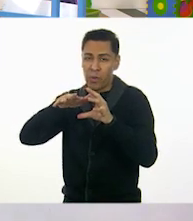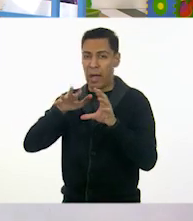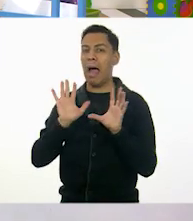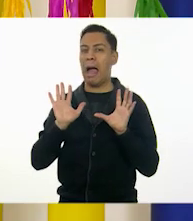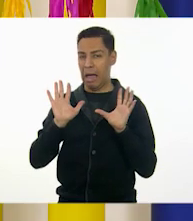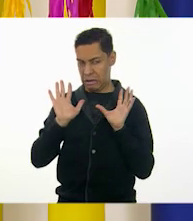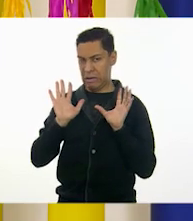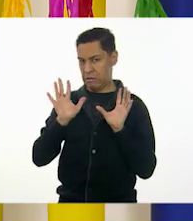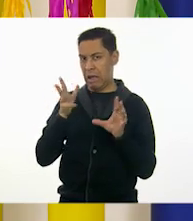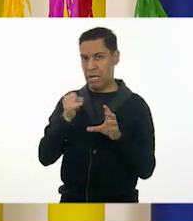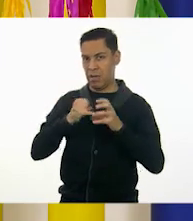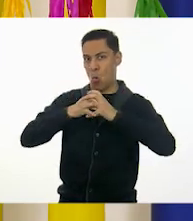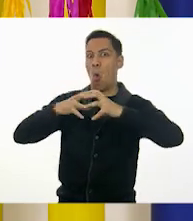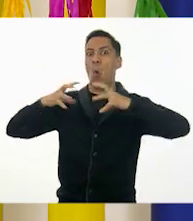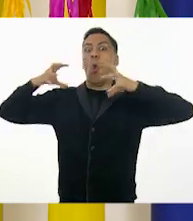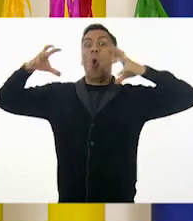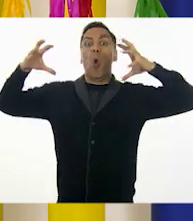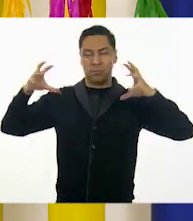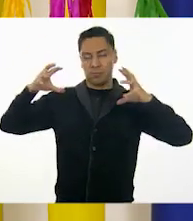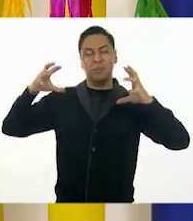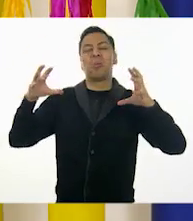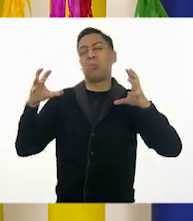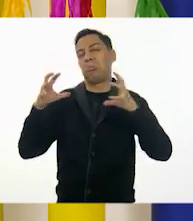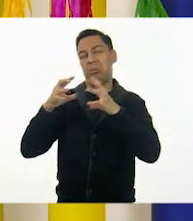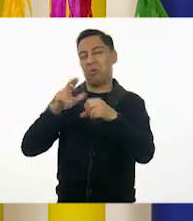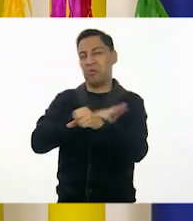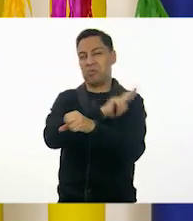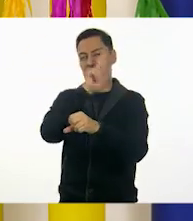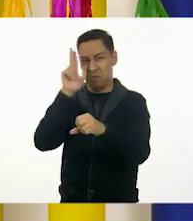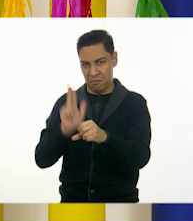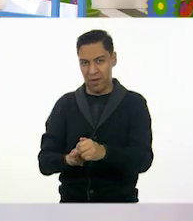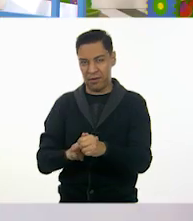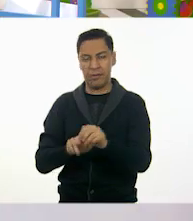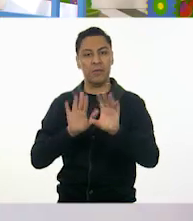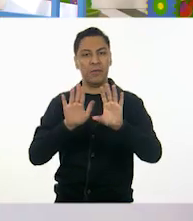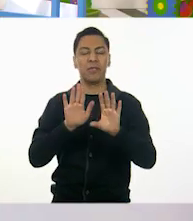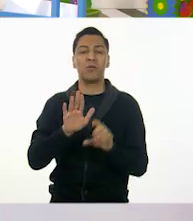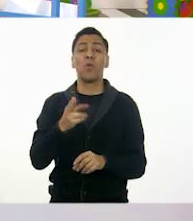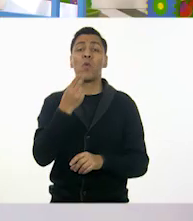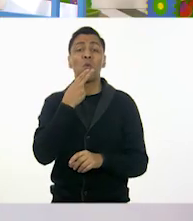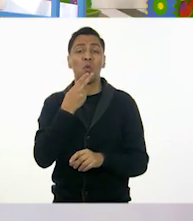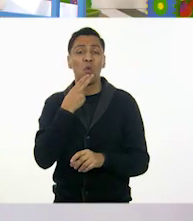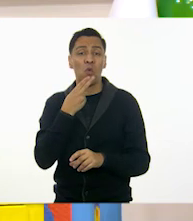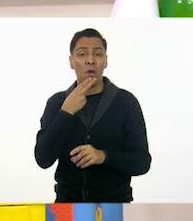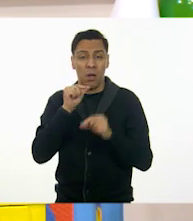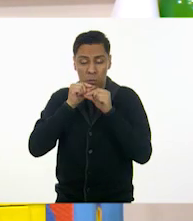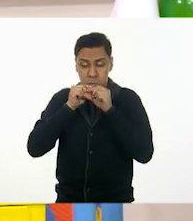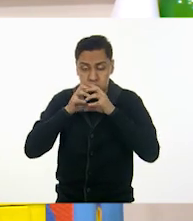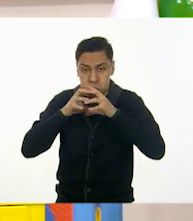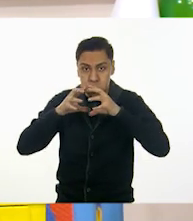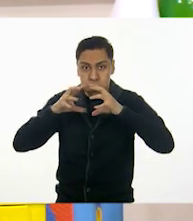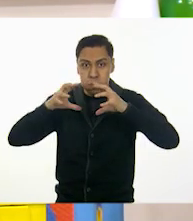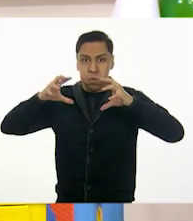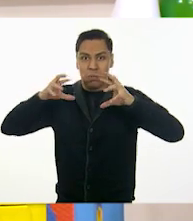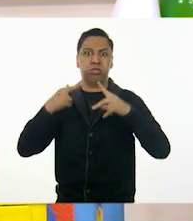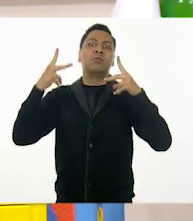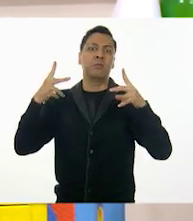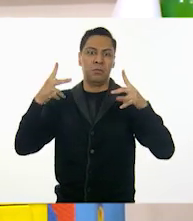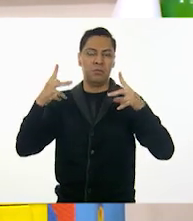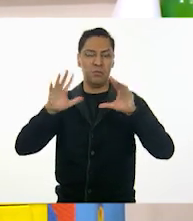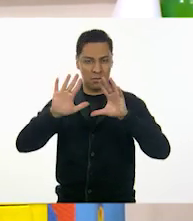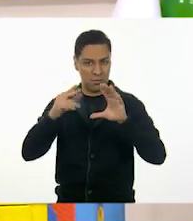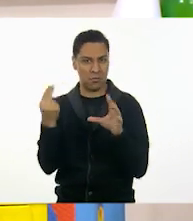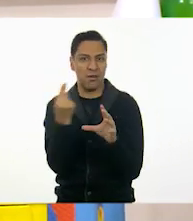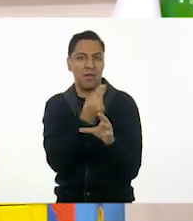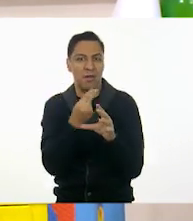porque no la quiero muy grandota. Listo. Bueno, si nosotros usamos solo el globo, se va a romper fácilmente. Entonces,